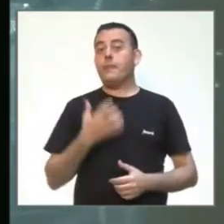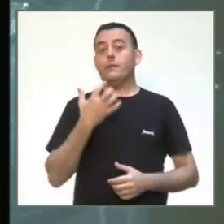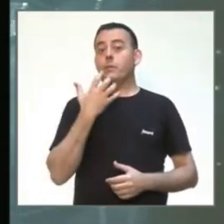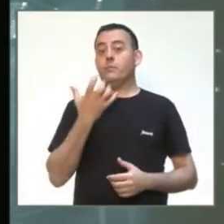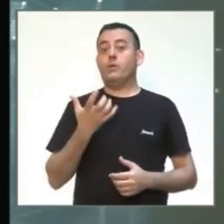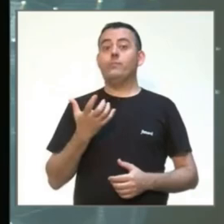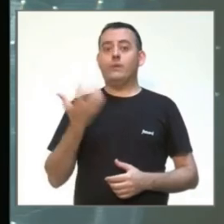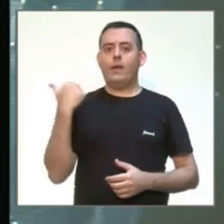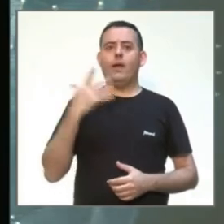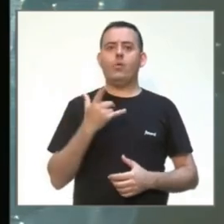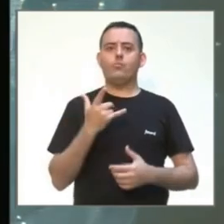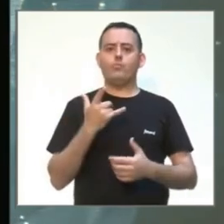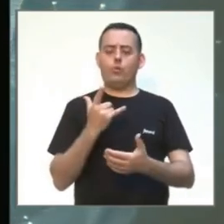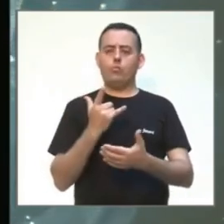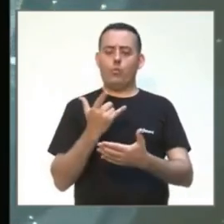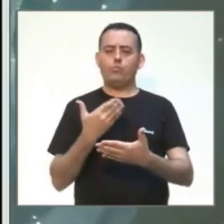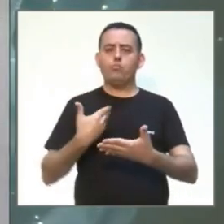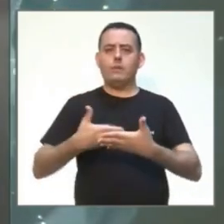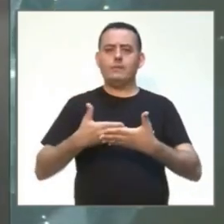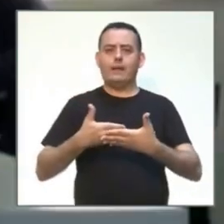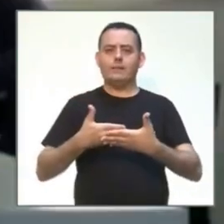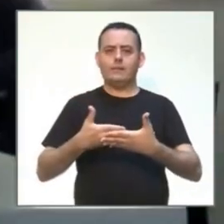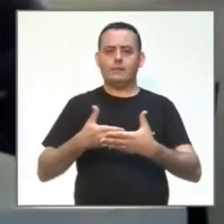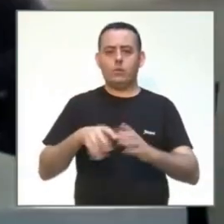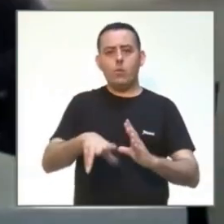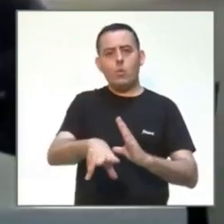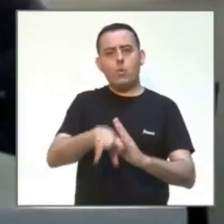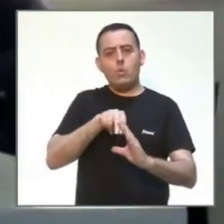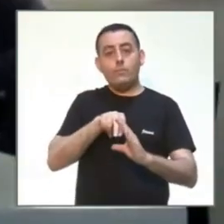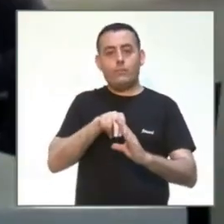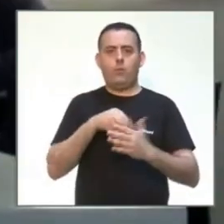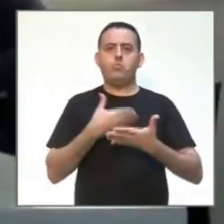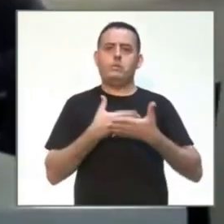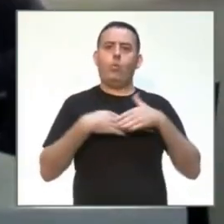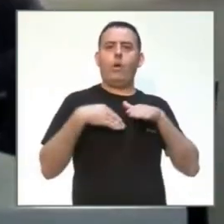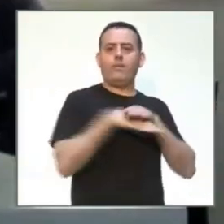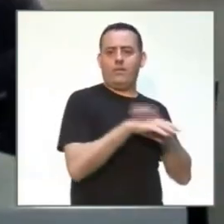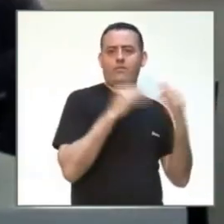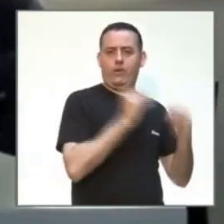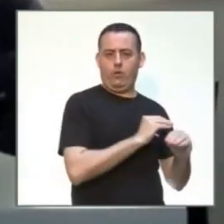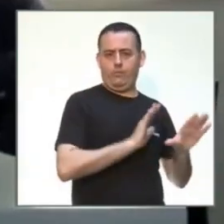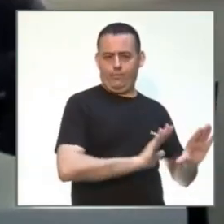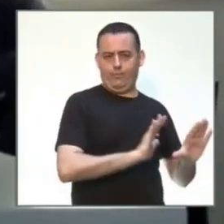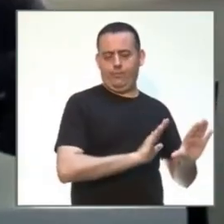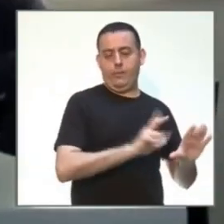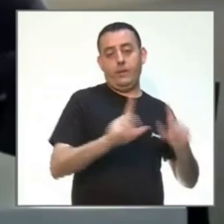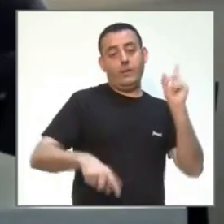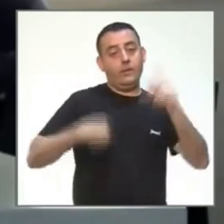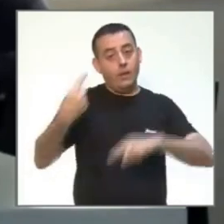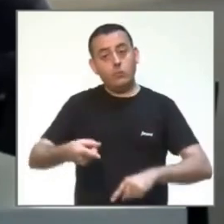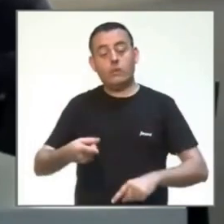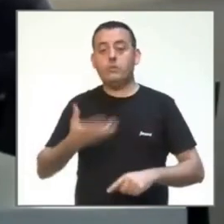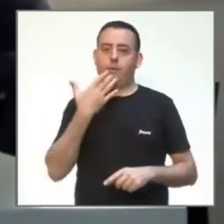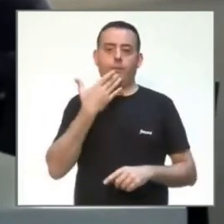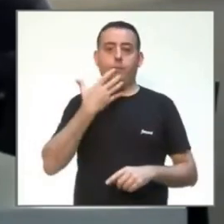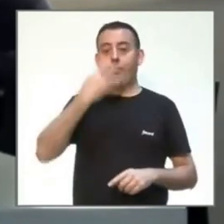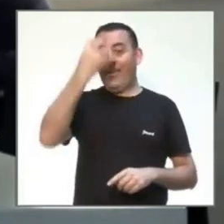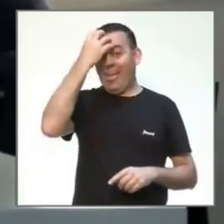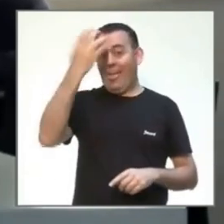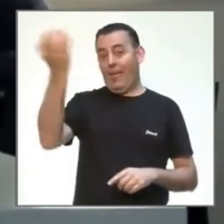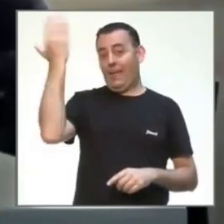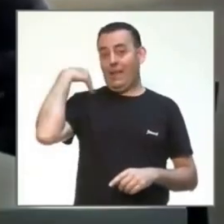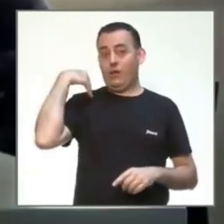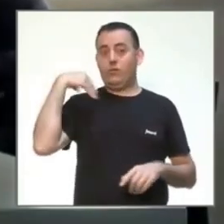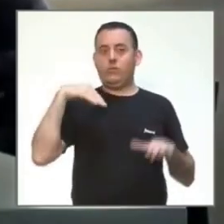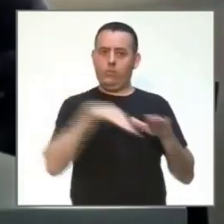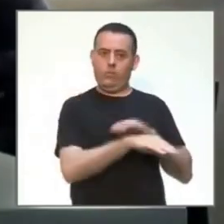reservadas y refrigeradas, se ha hecho, por ejemplo, un análisis de un determinado punto en enero, que nos